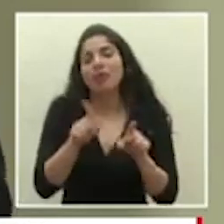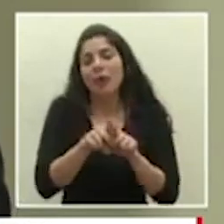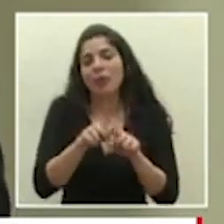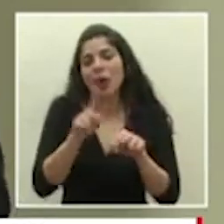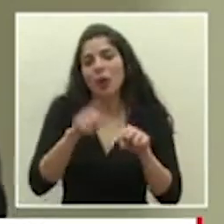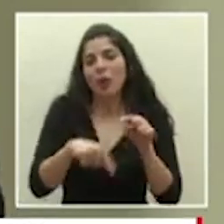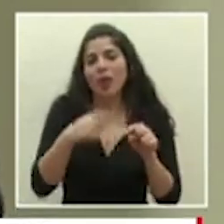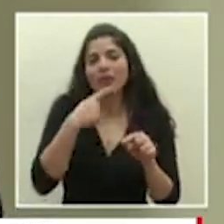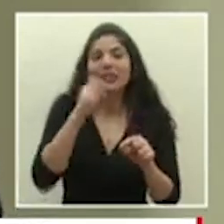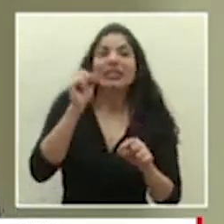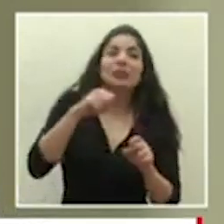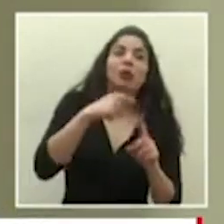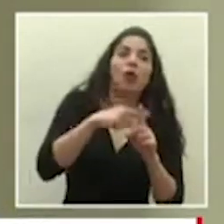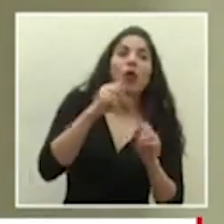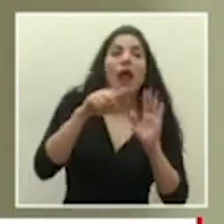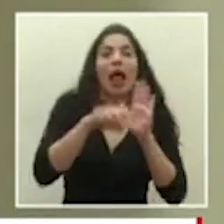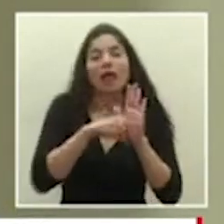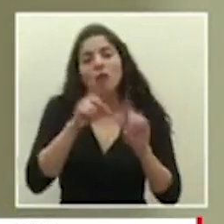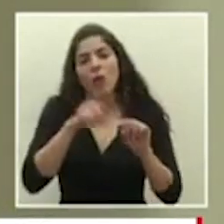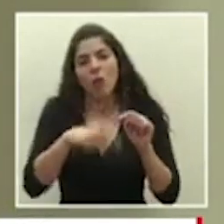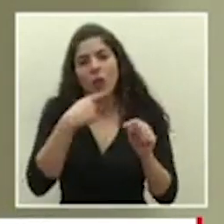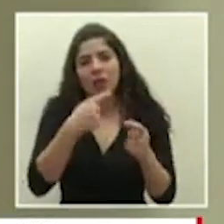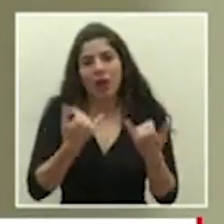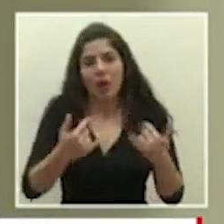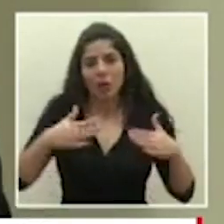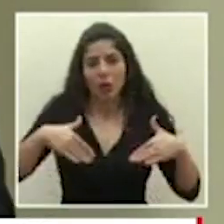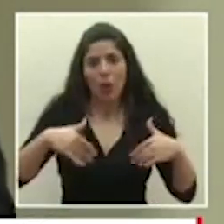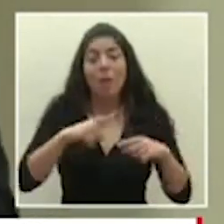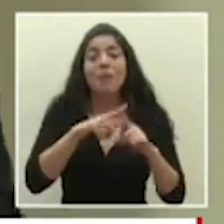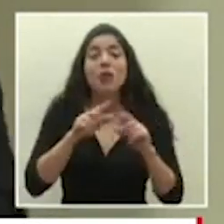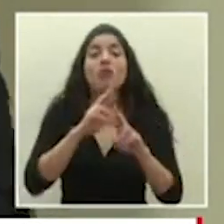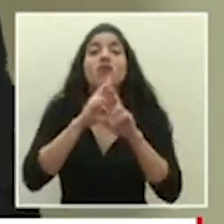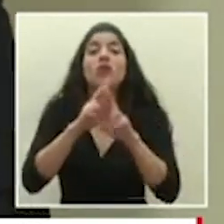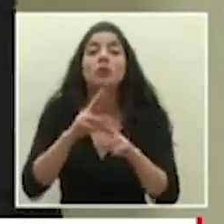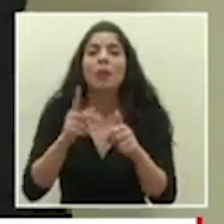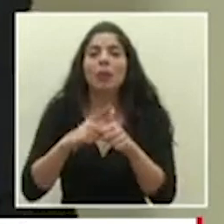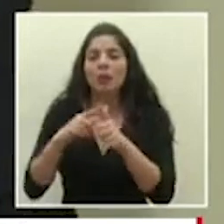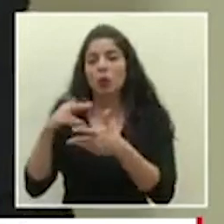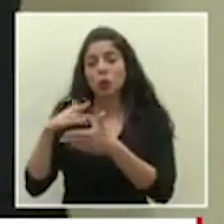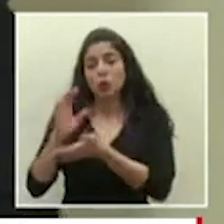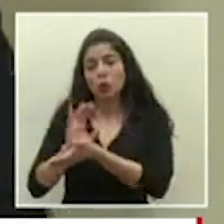pero esas preguntas las vamos a contestar con un estudio clínico